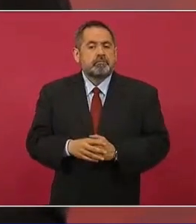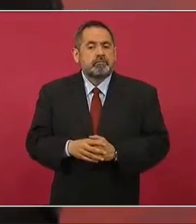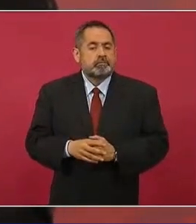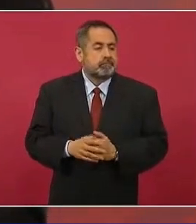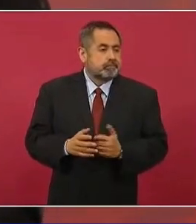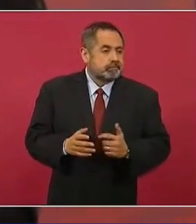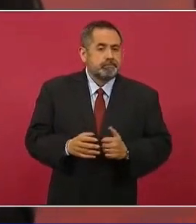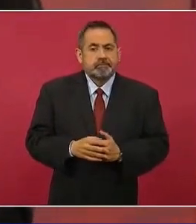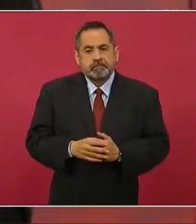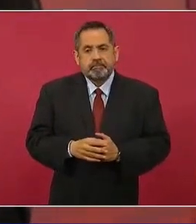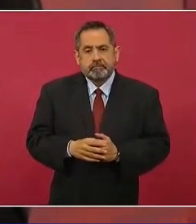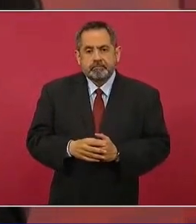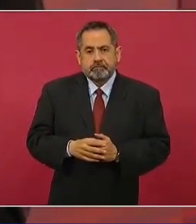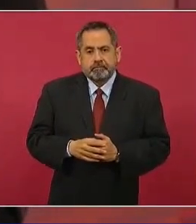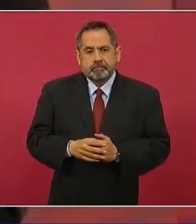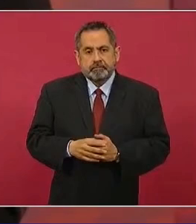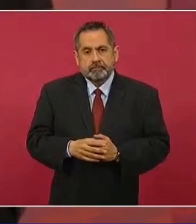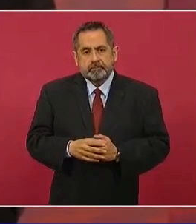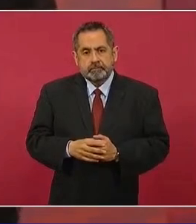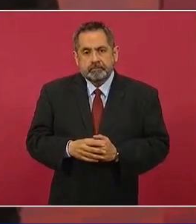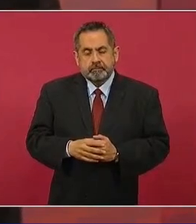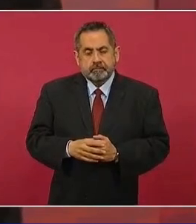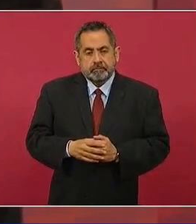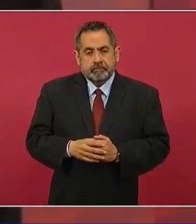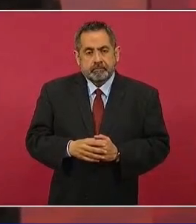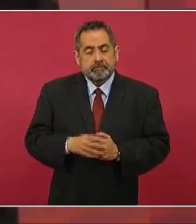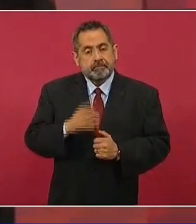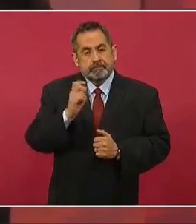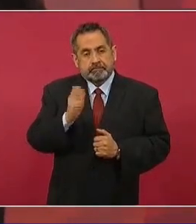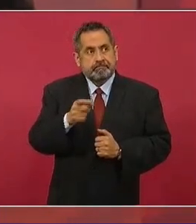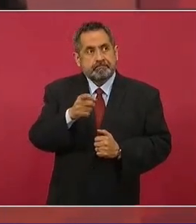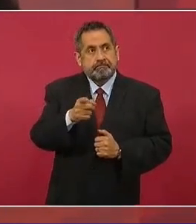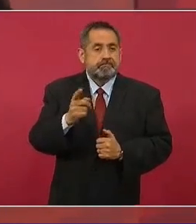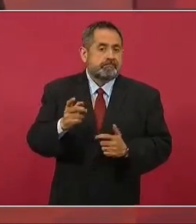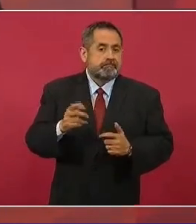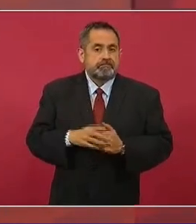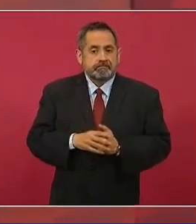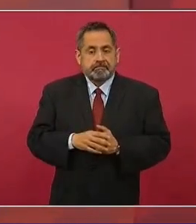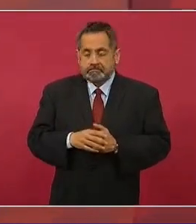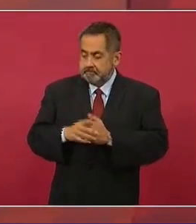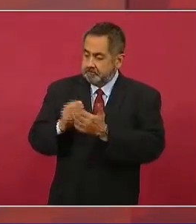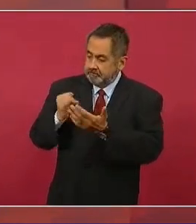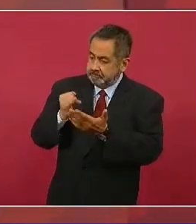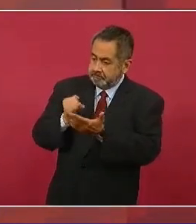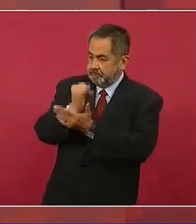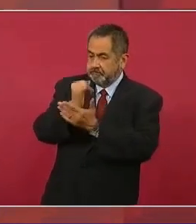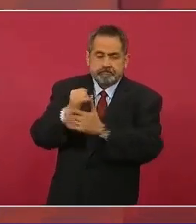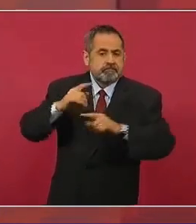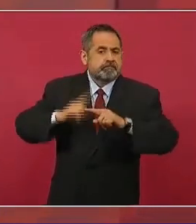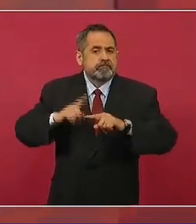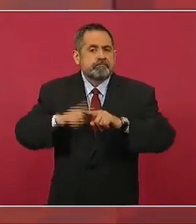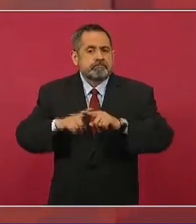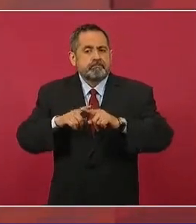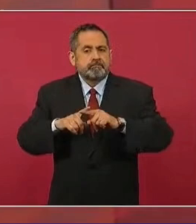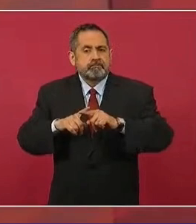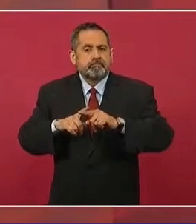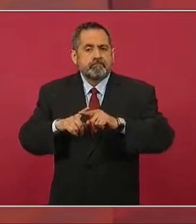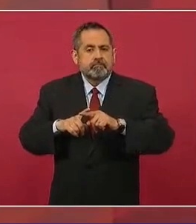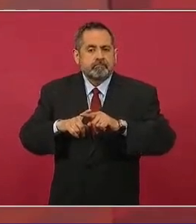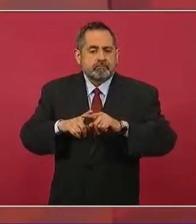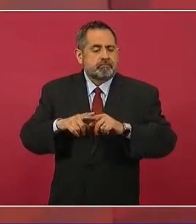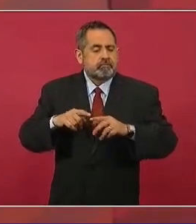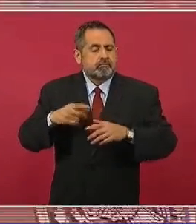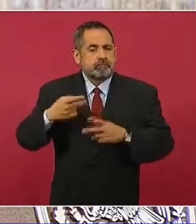una decisión de nuestros servidores